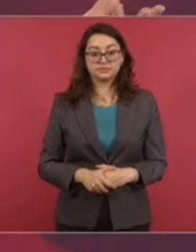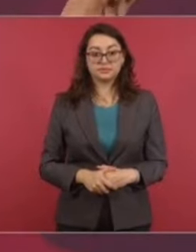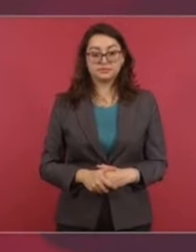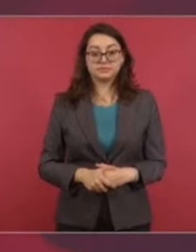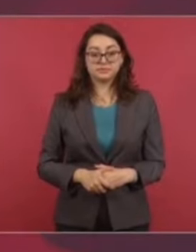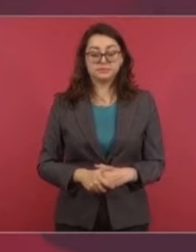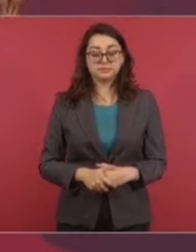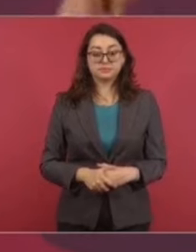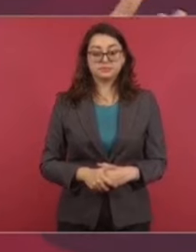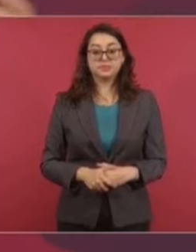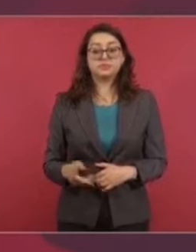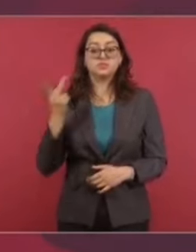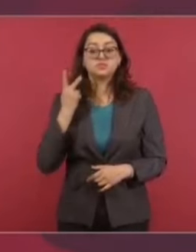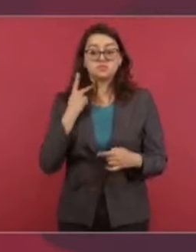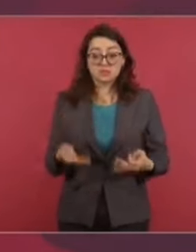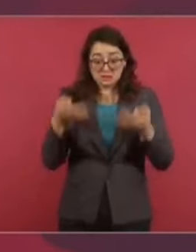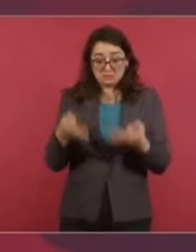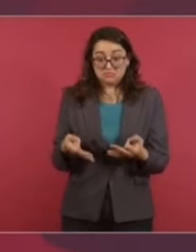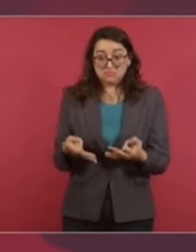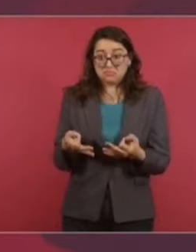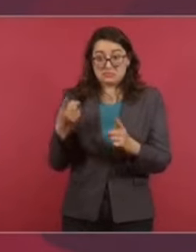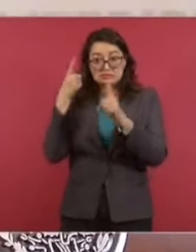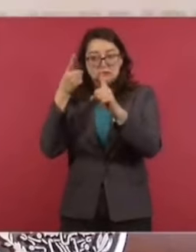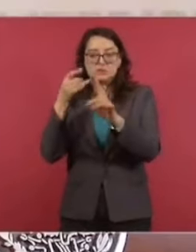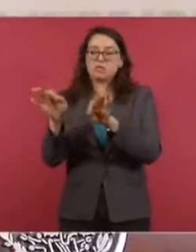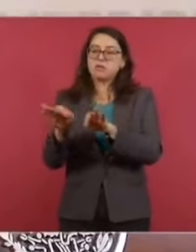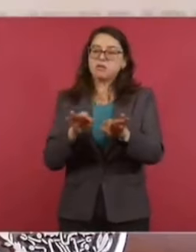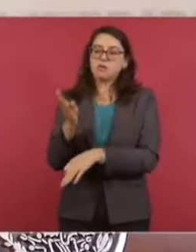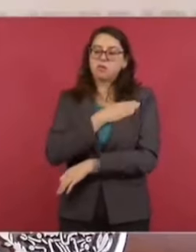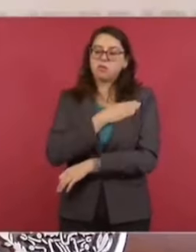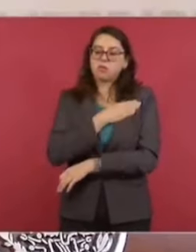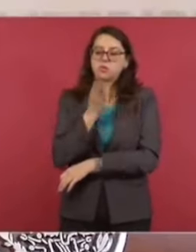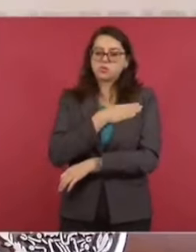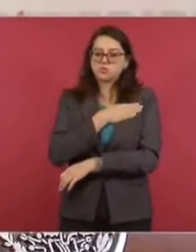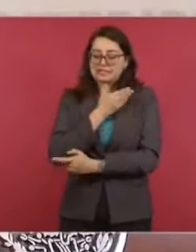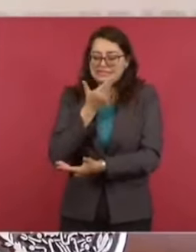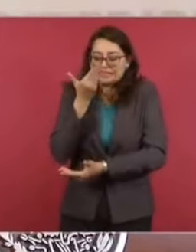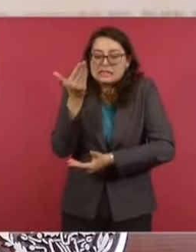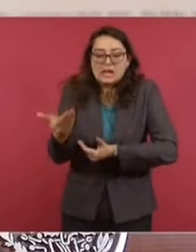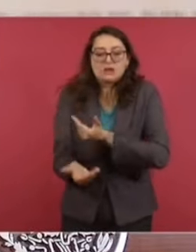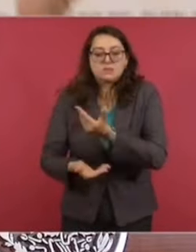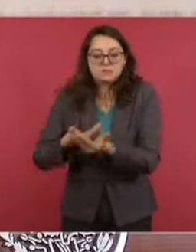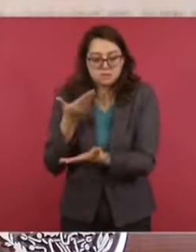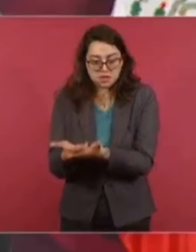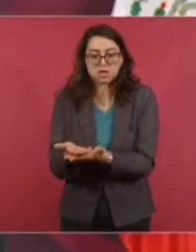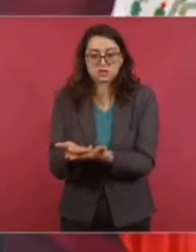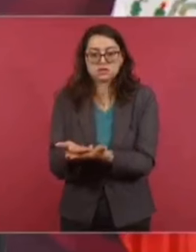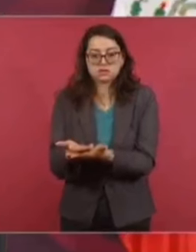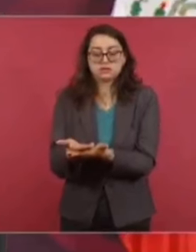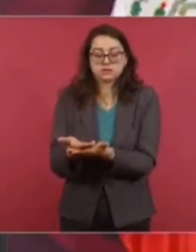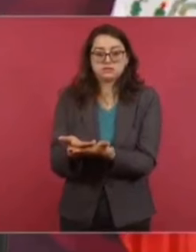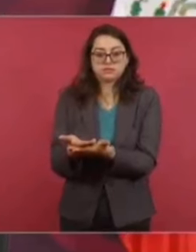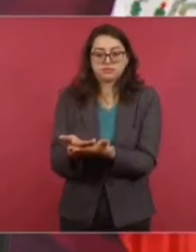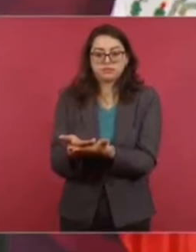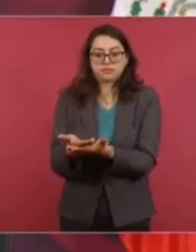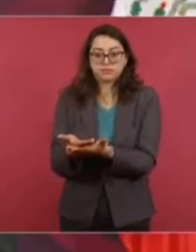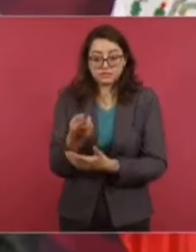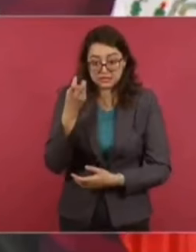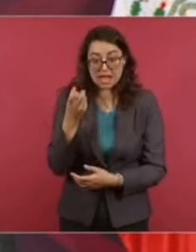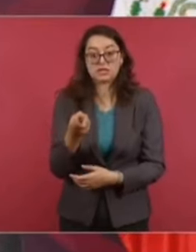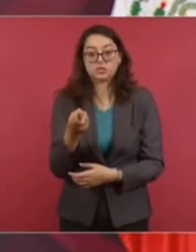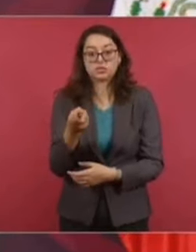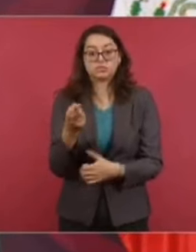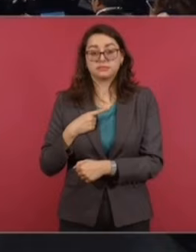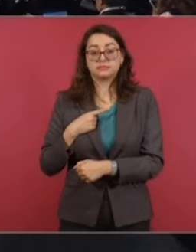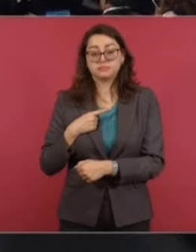llamarse político. La política es un noble oficio, es lo que nos permite servir a nuestros semejantes. Y